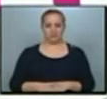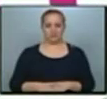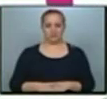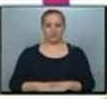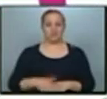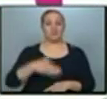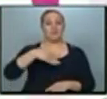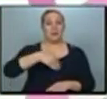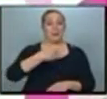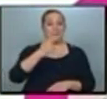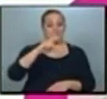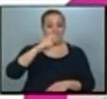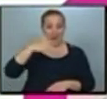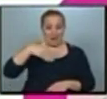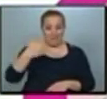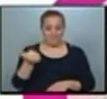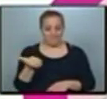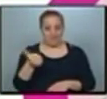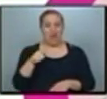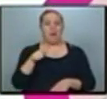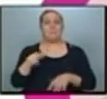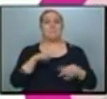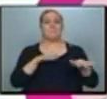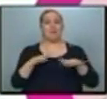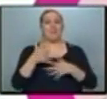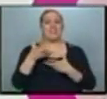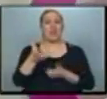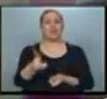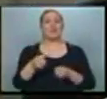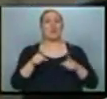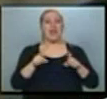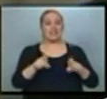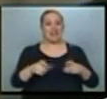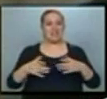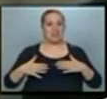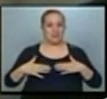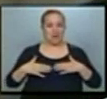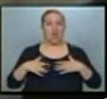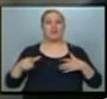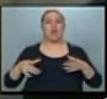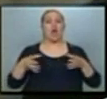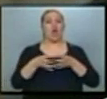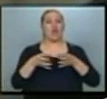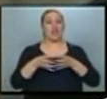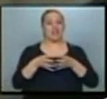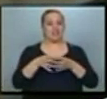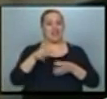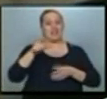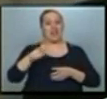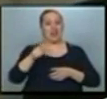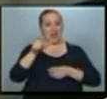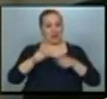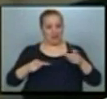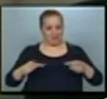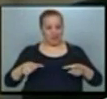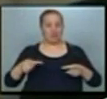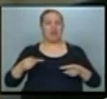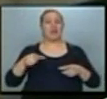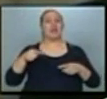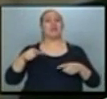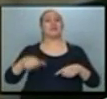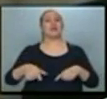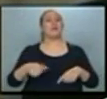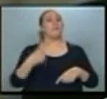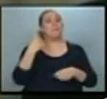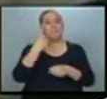Magma es el Movimiento de Ayuda al Cáncer de Mama. Esta es una organización de la sociedad civil, cuya principal